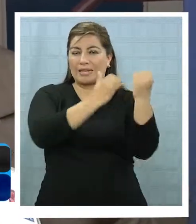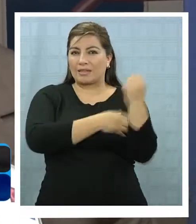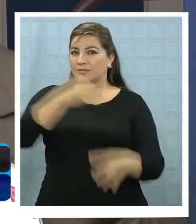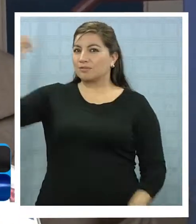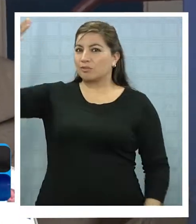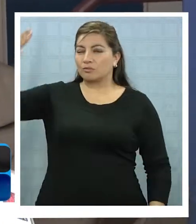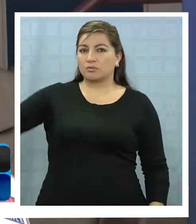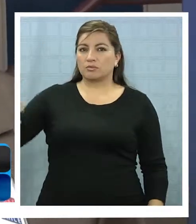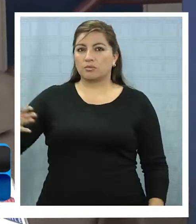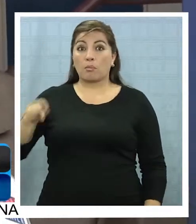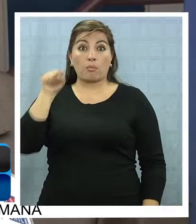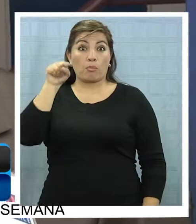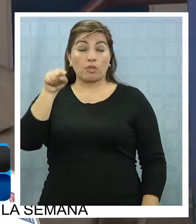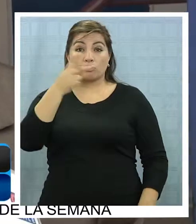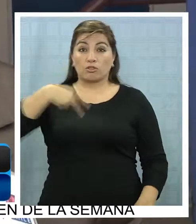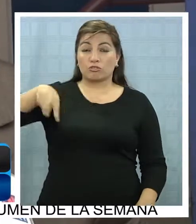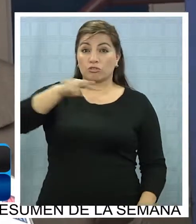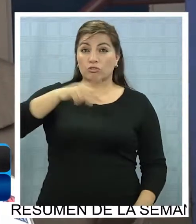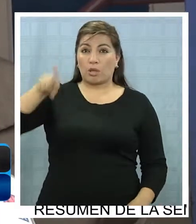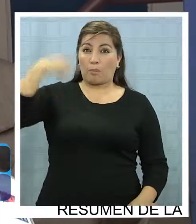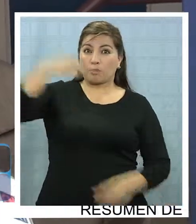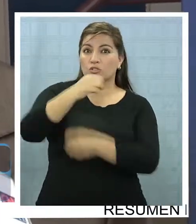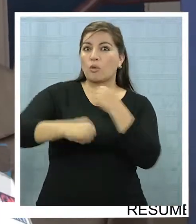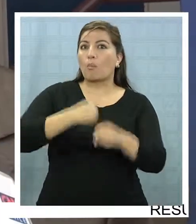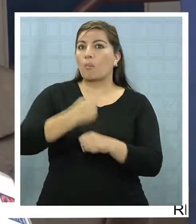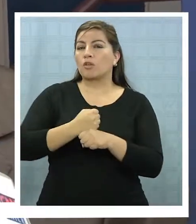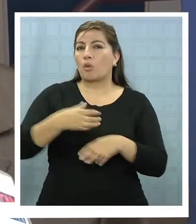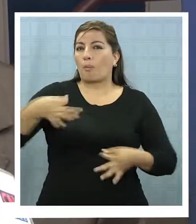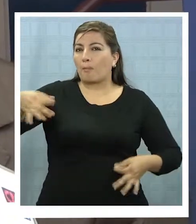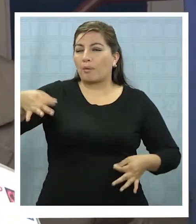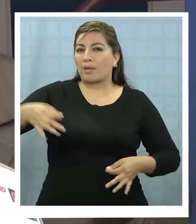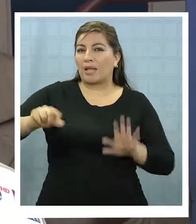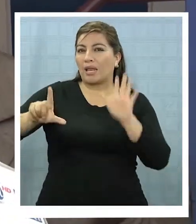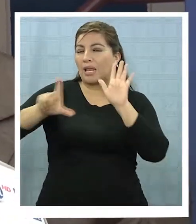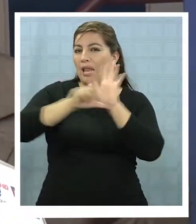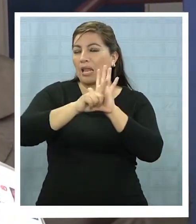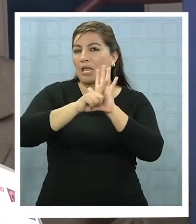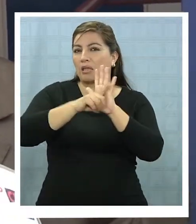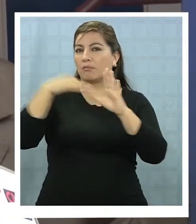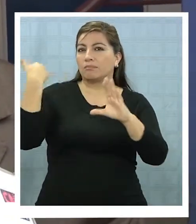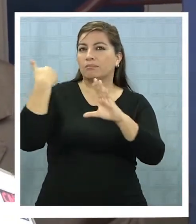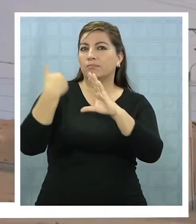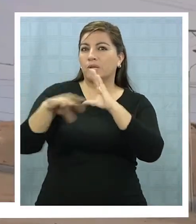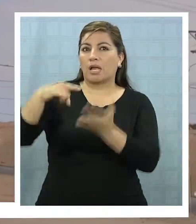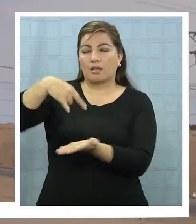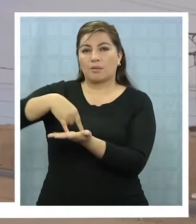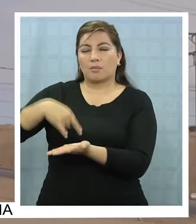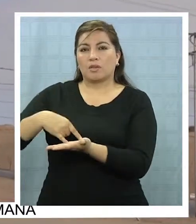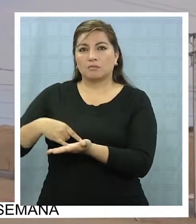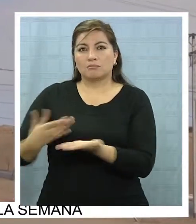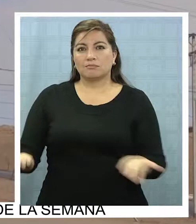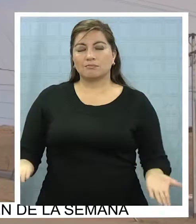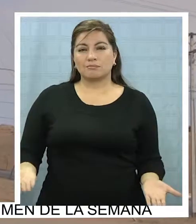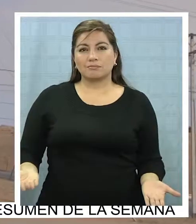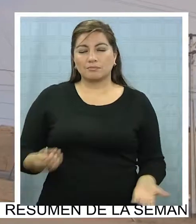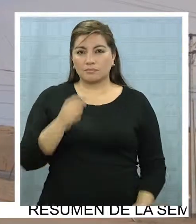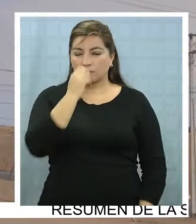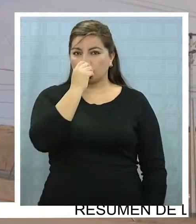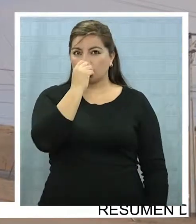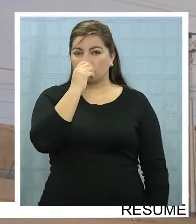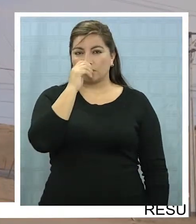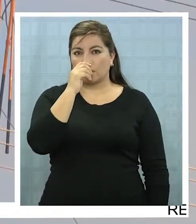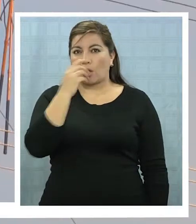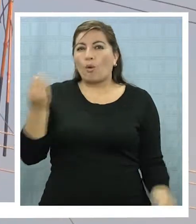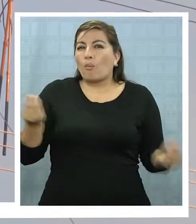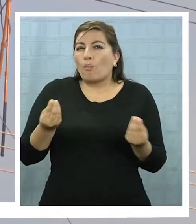Y es por eso que vamos a enviar al Parlamento el próximo año una ley de eficiencia energética que va a requerir de